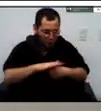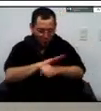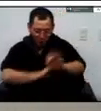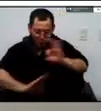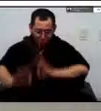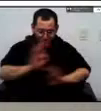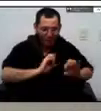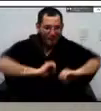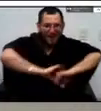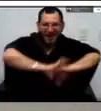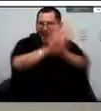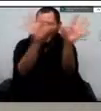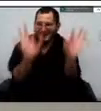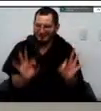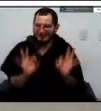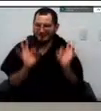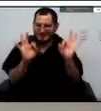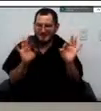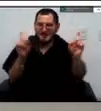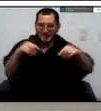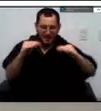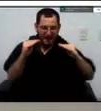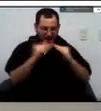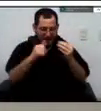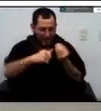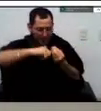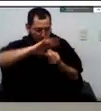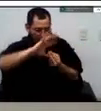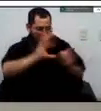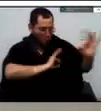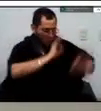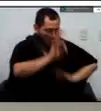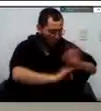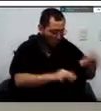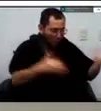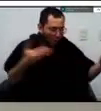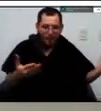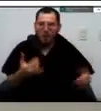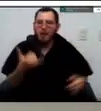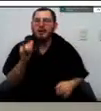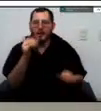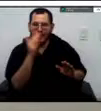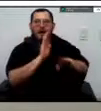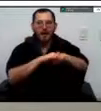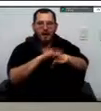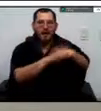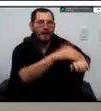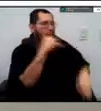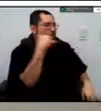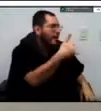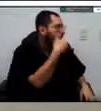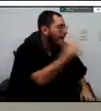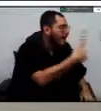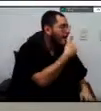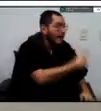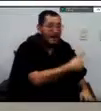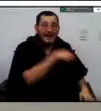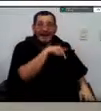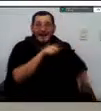protección y la protección de sus bienes entonces realmente es un tema que ya